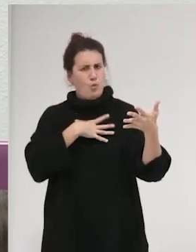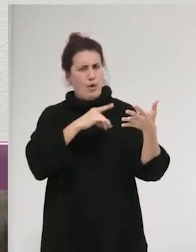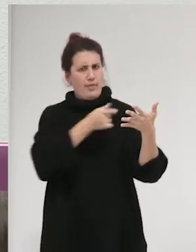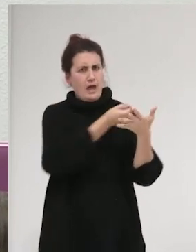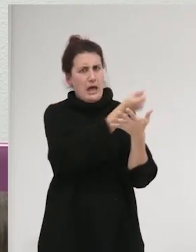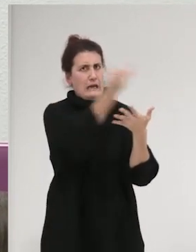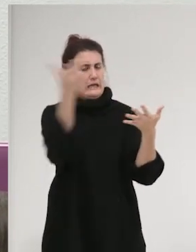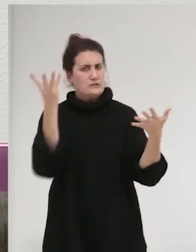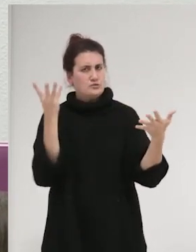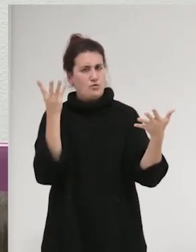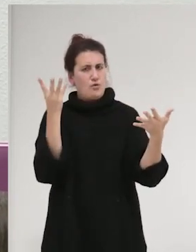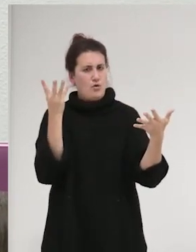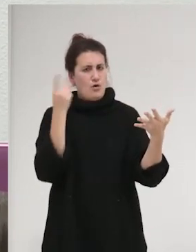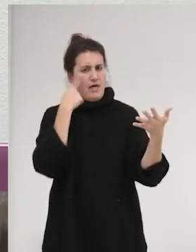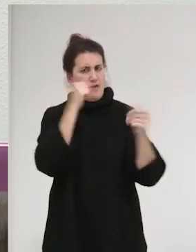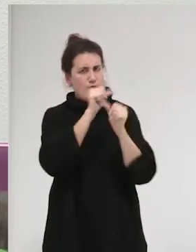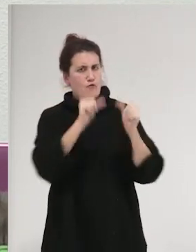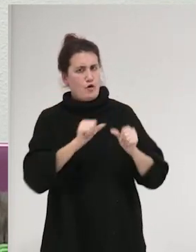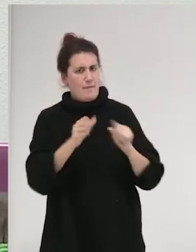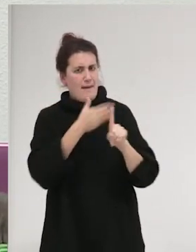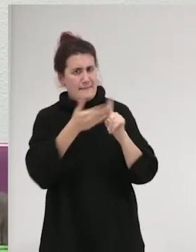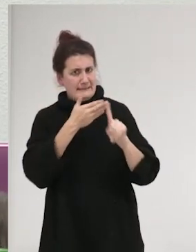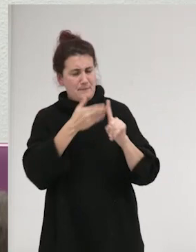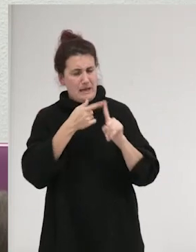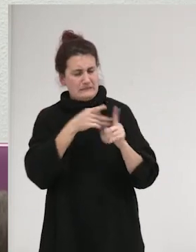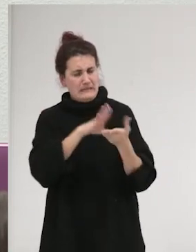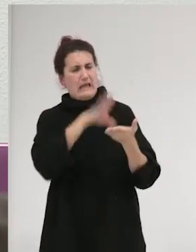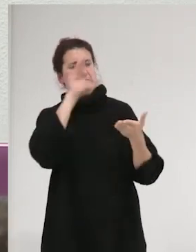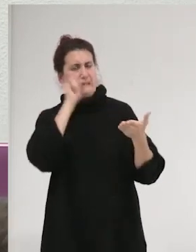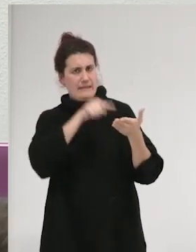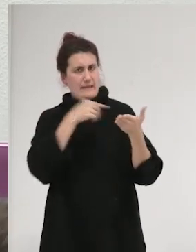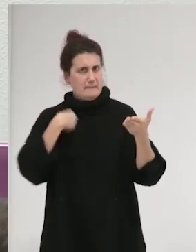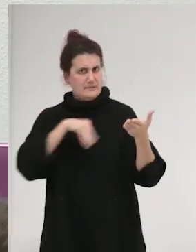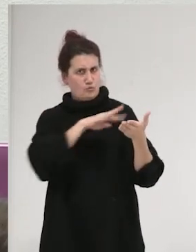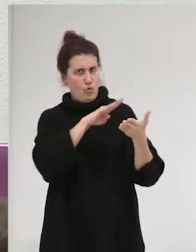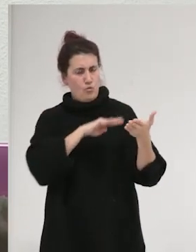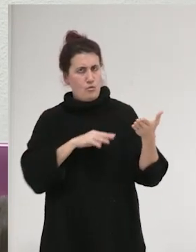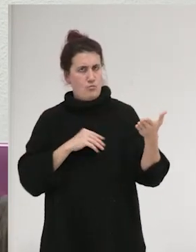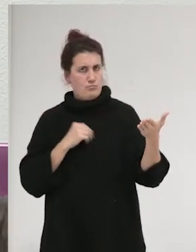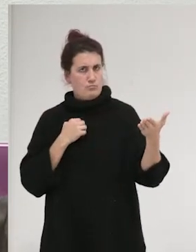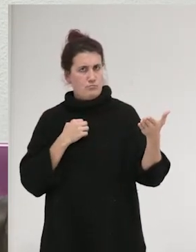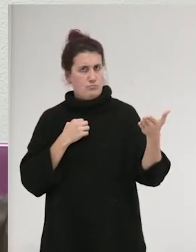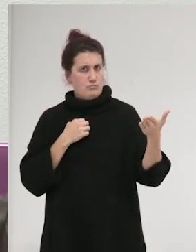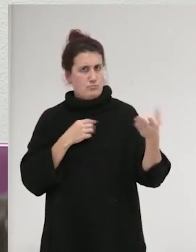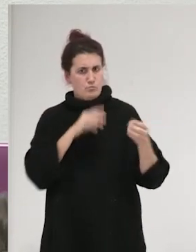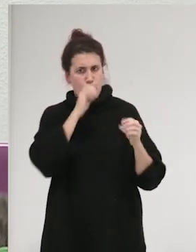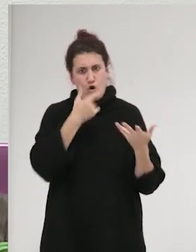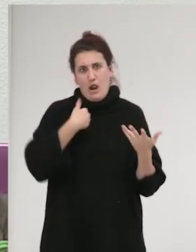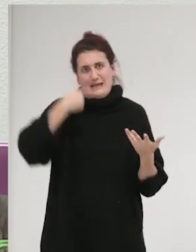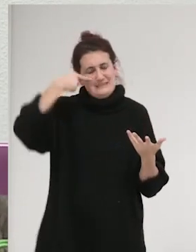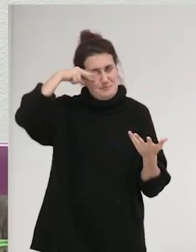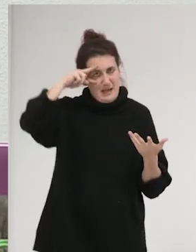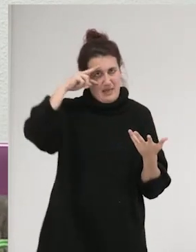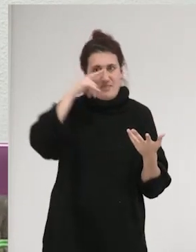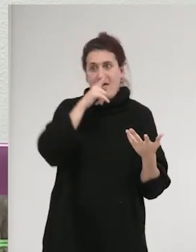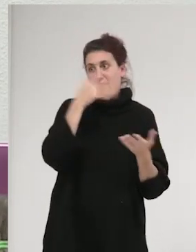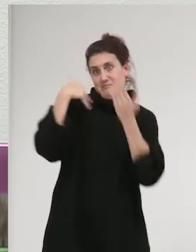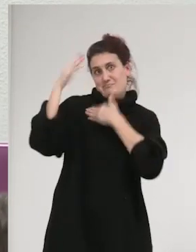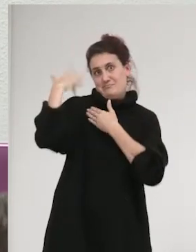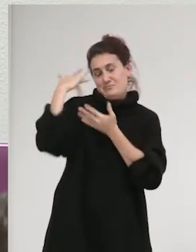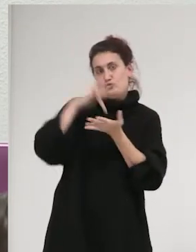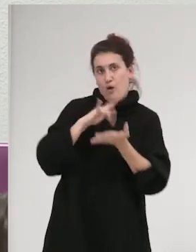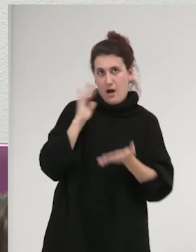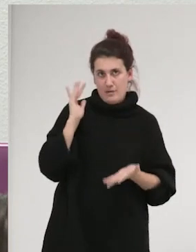en la forma en la que las víctimas entienden la experiencia por la que han pasado.